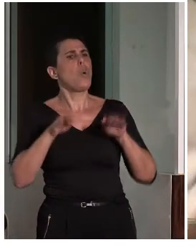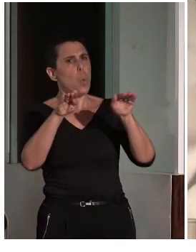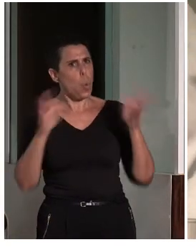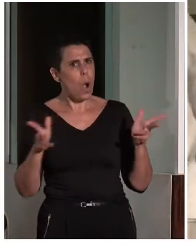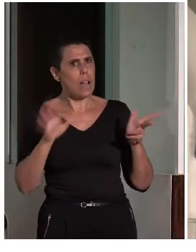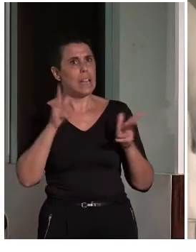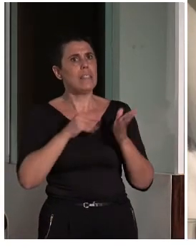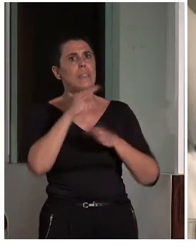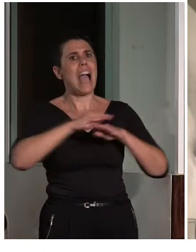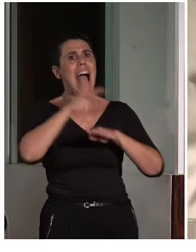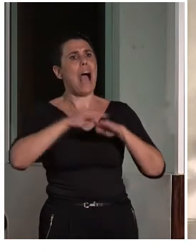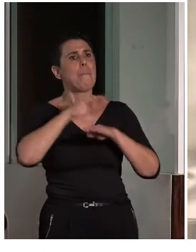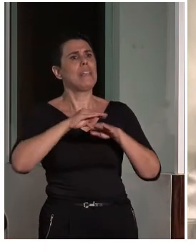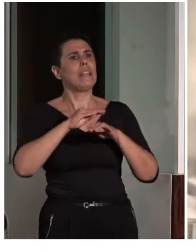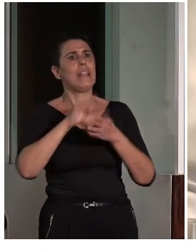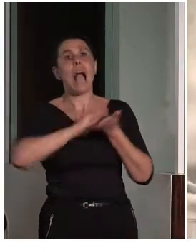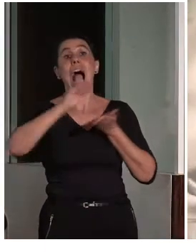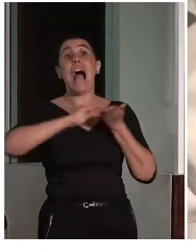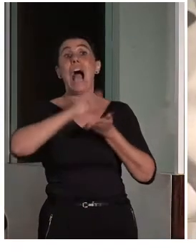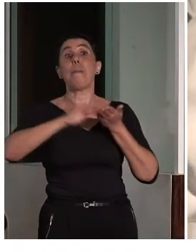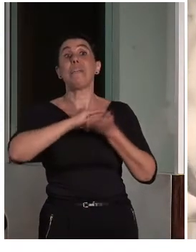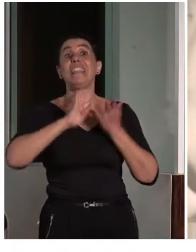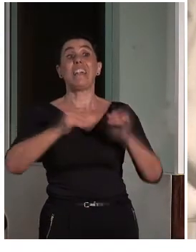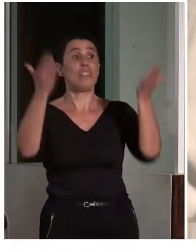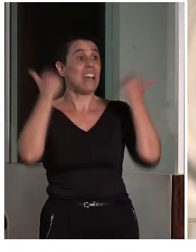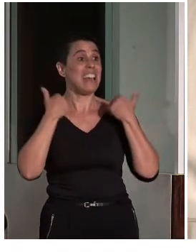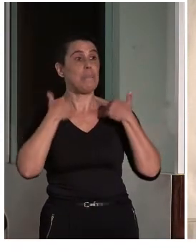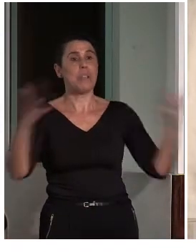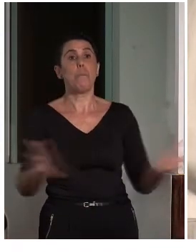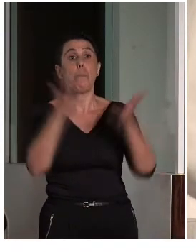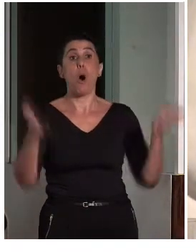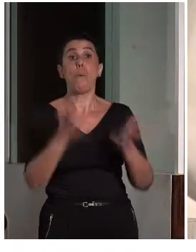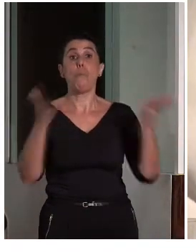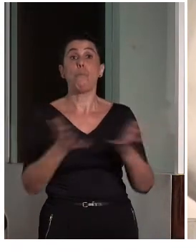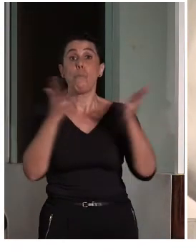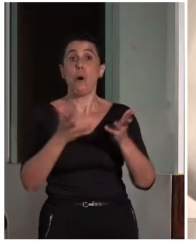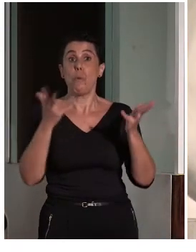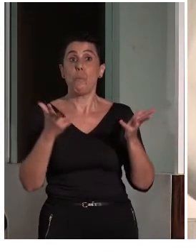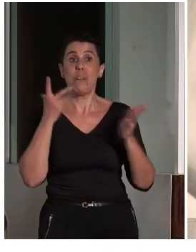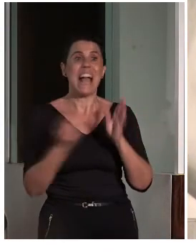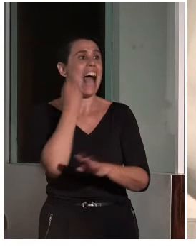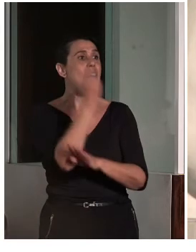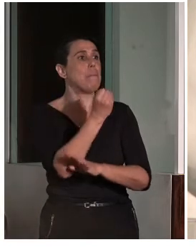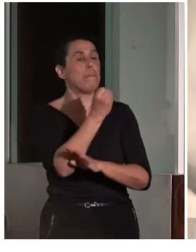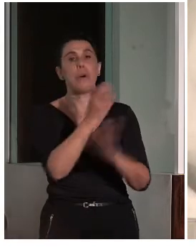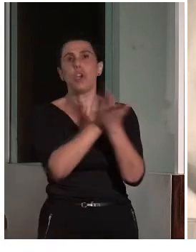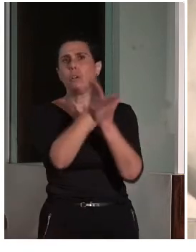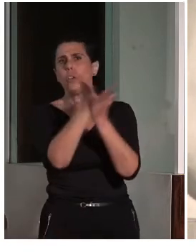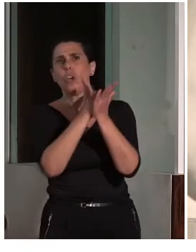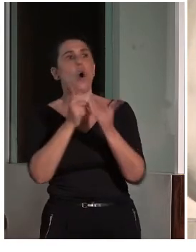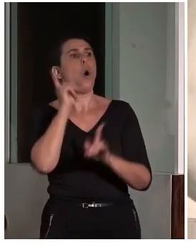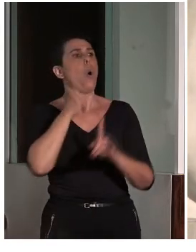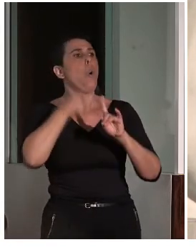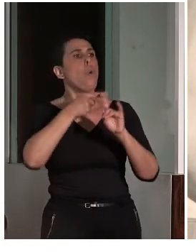administraciones competentes promoverán el establecimiento de los medios de apoyo a la comunicación oral o el uso de la lengua de